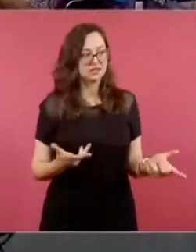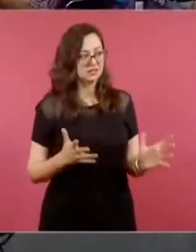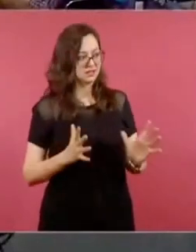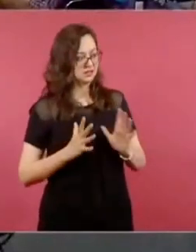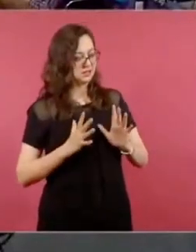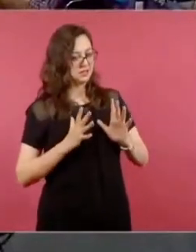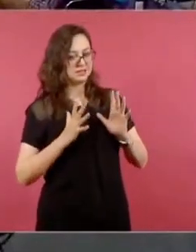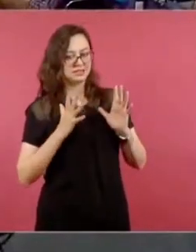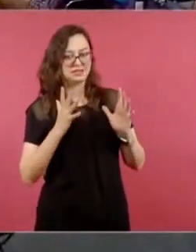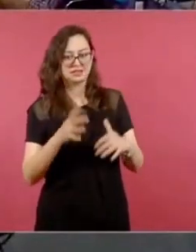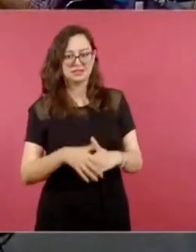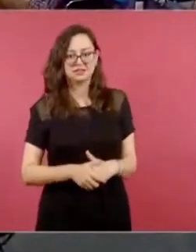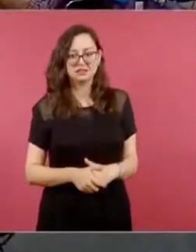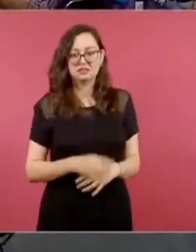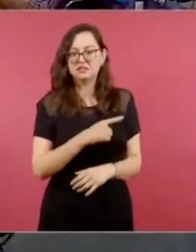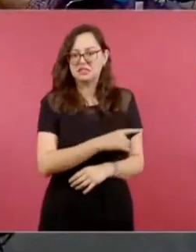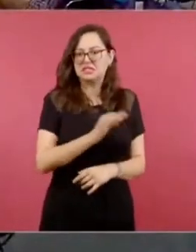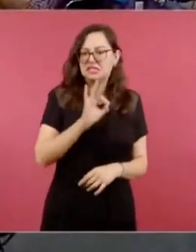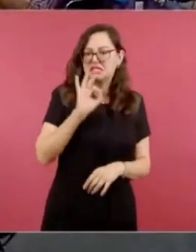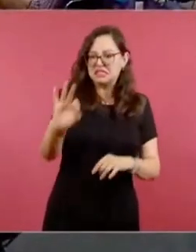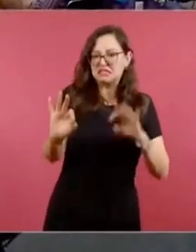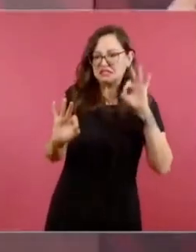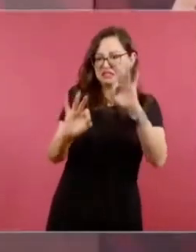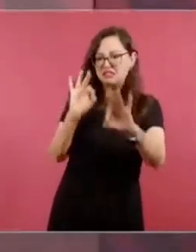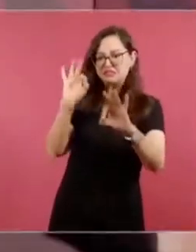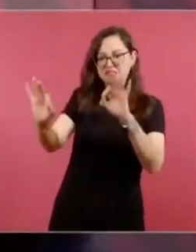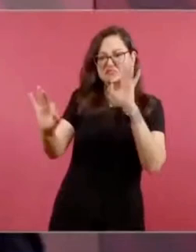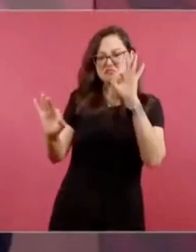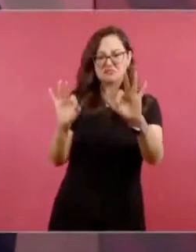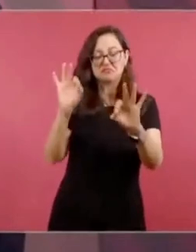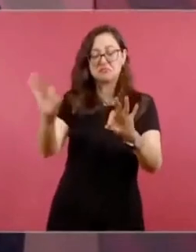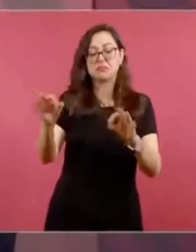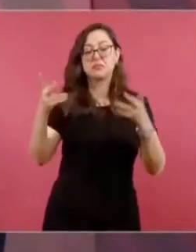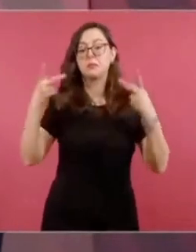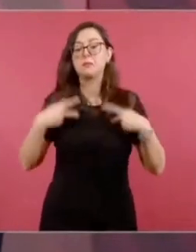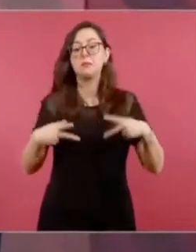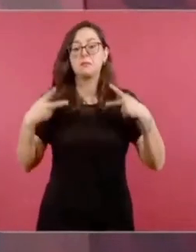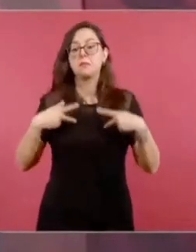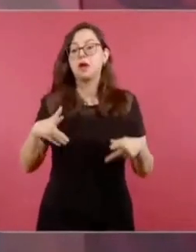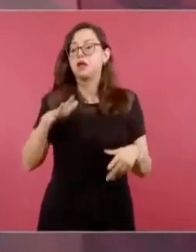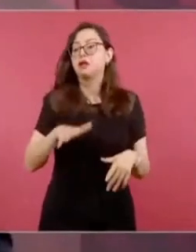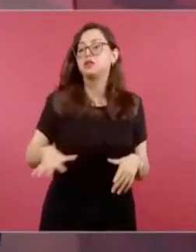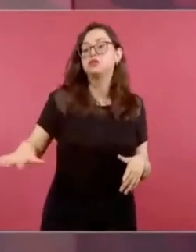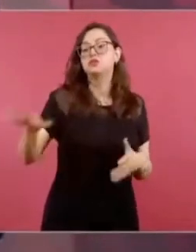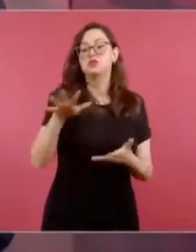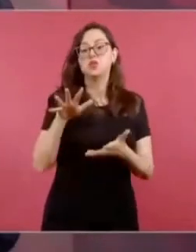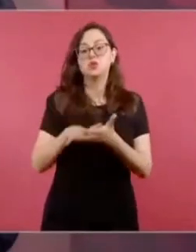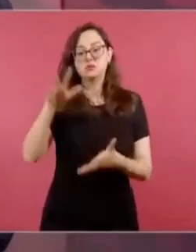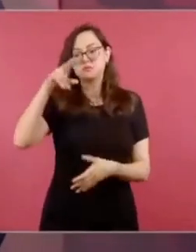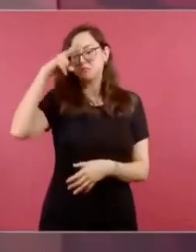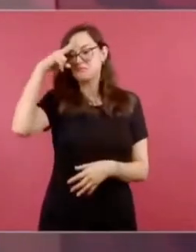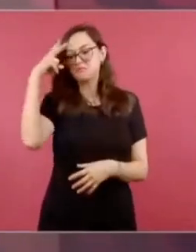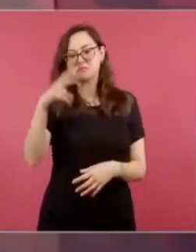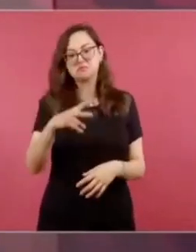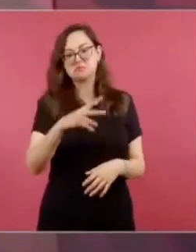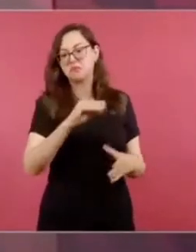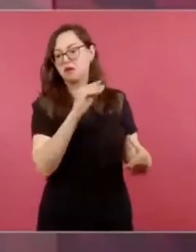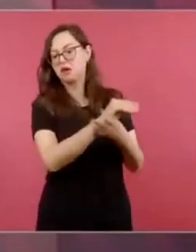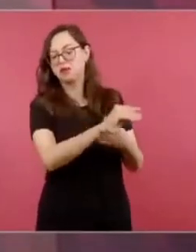y todo esto de que